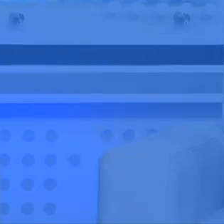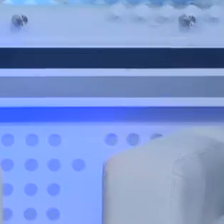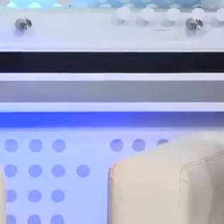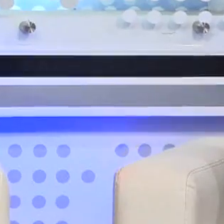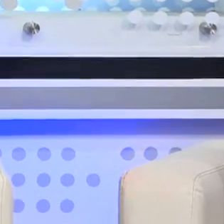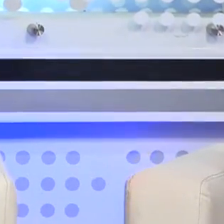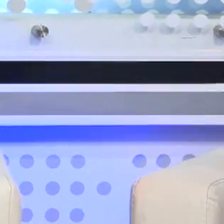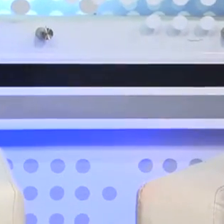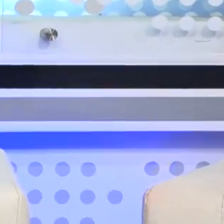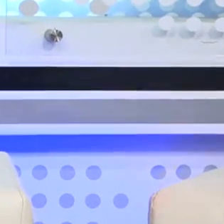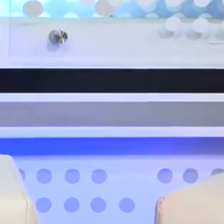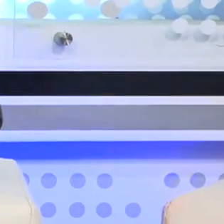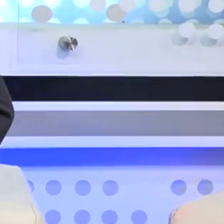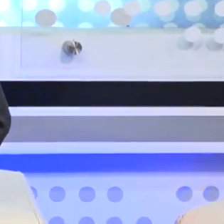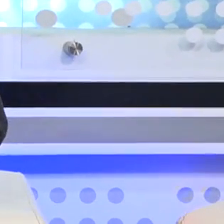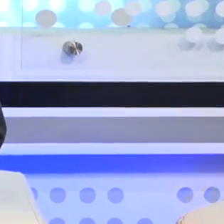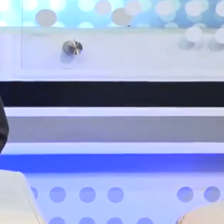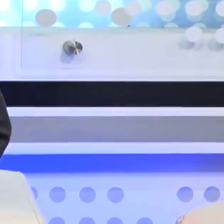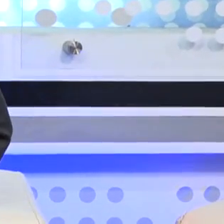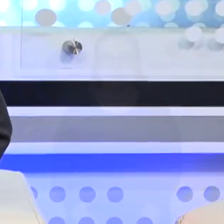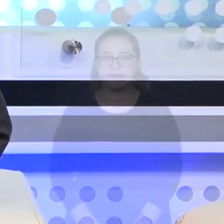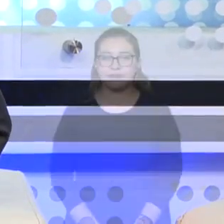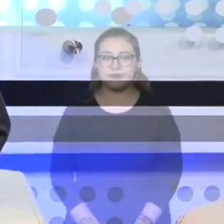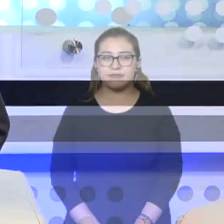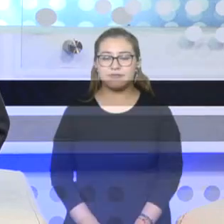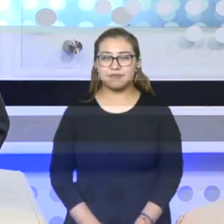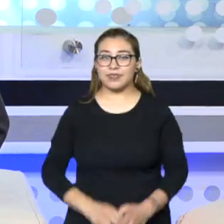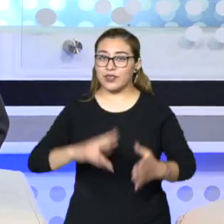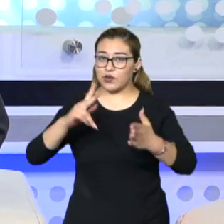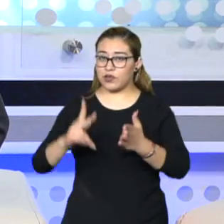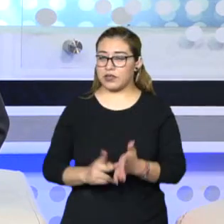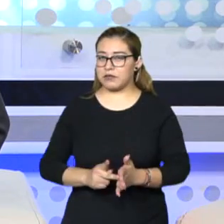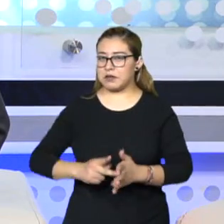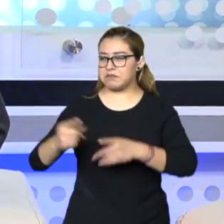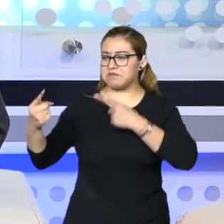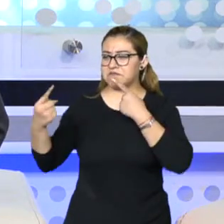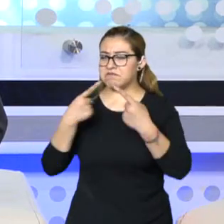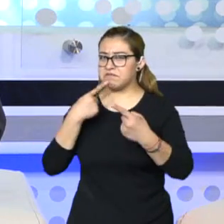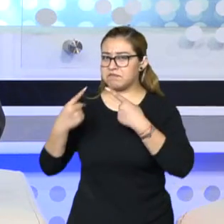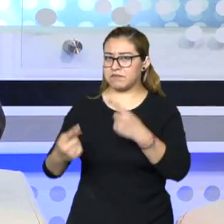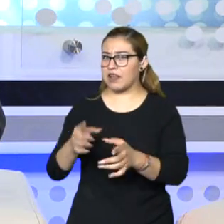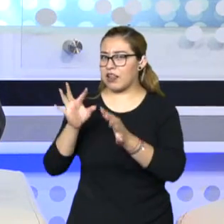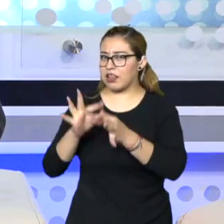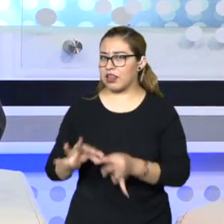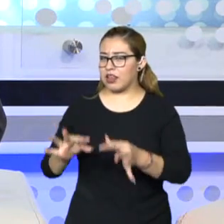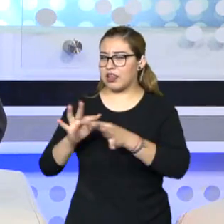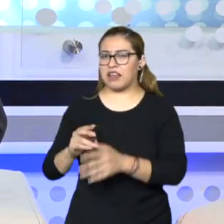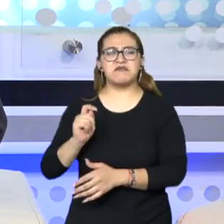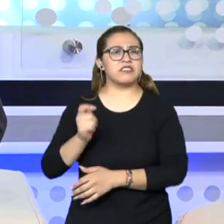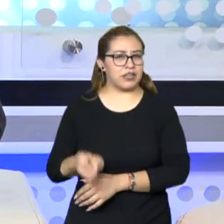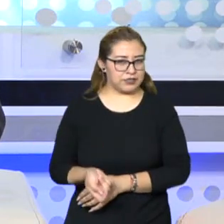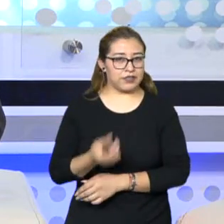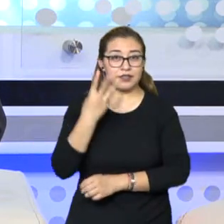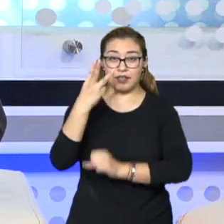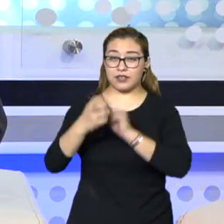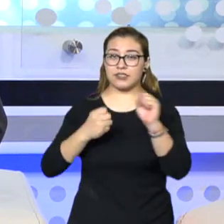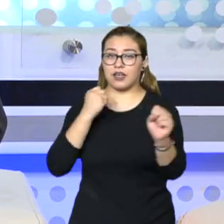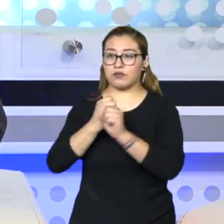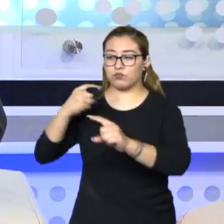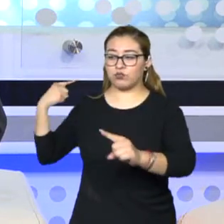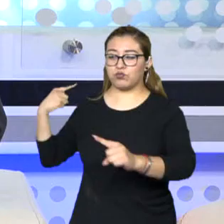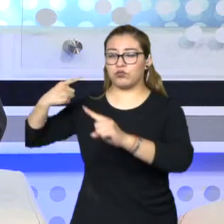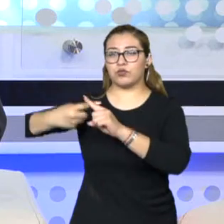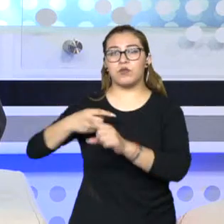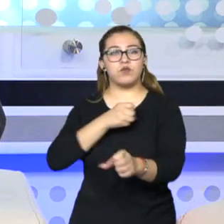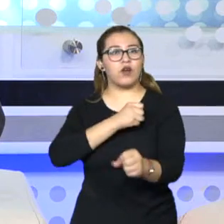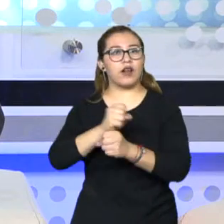Bueno, estamos de regreso, estamos platicando de los tres años del decreto de la dieta de género de violencia de género